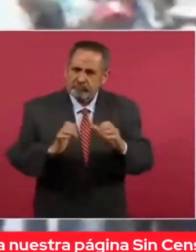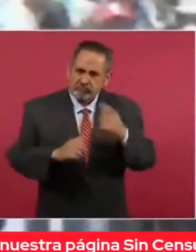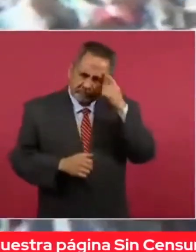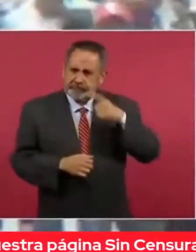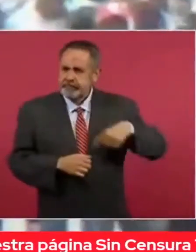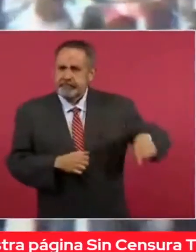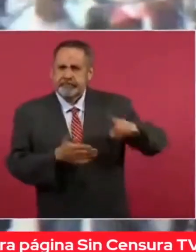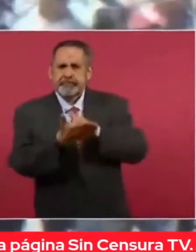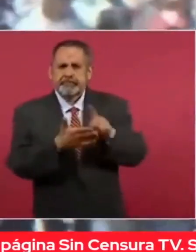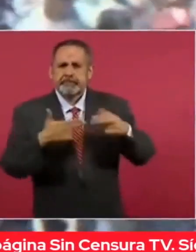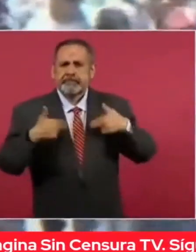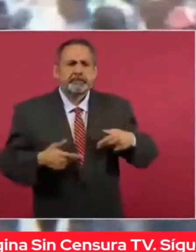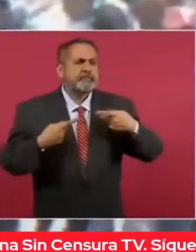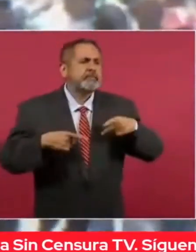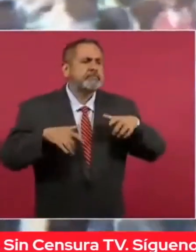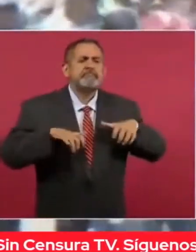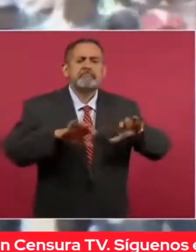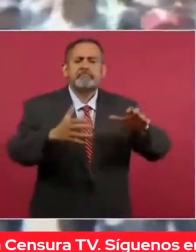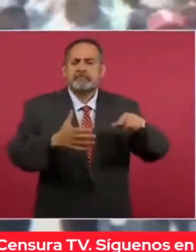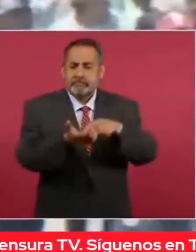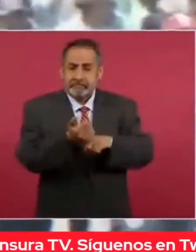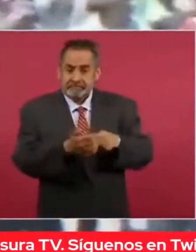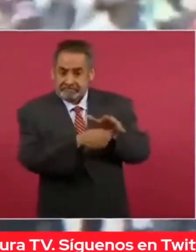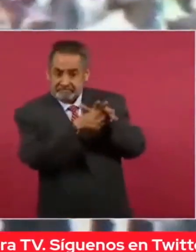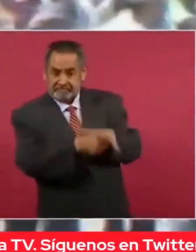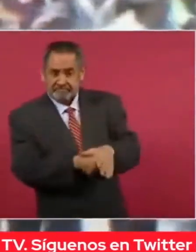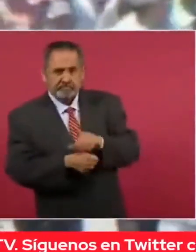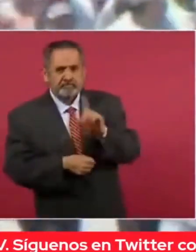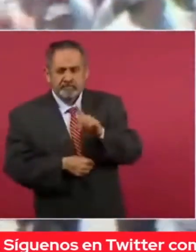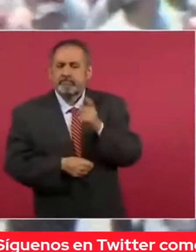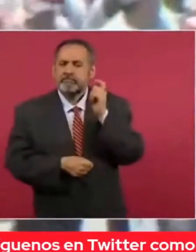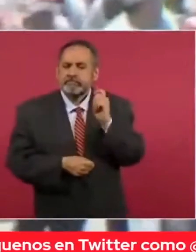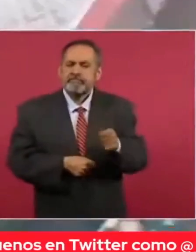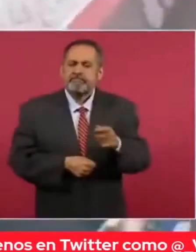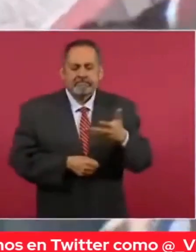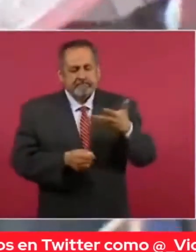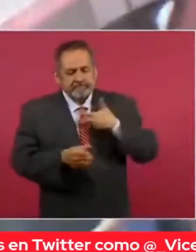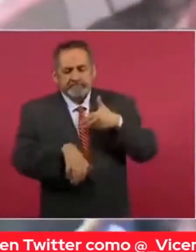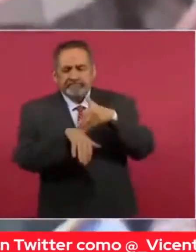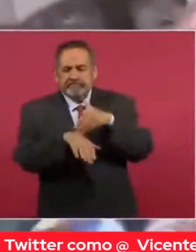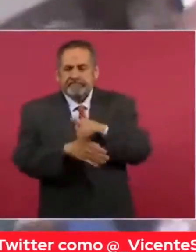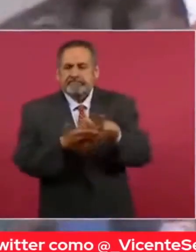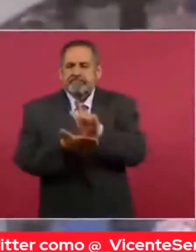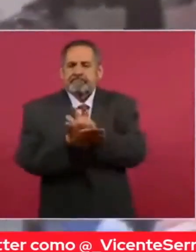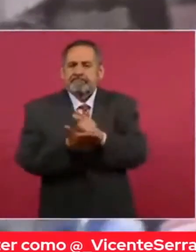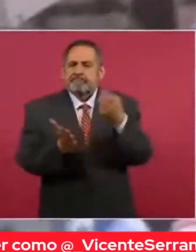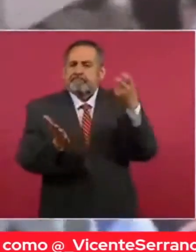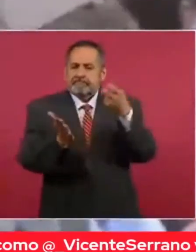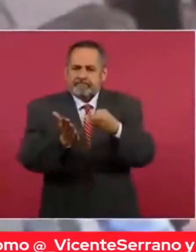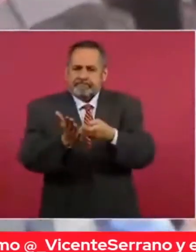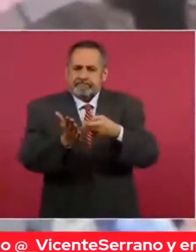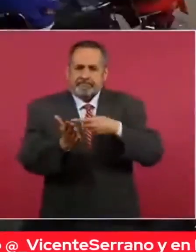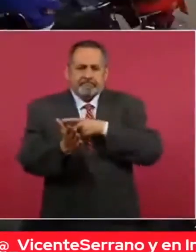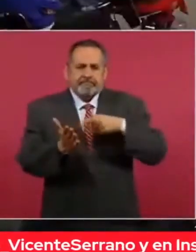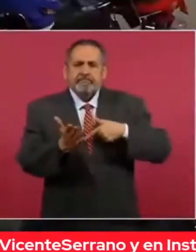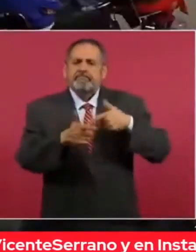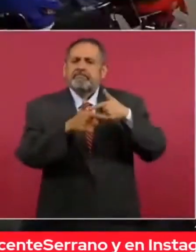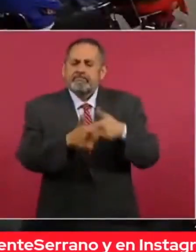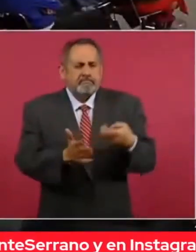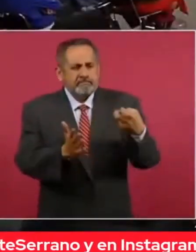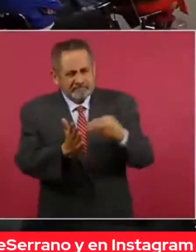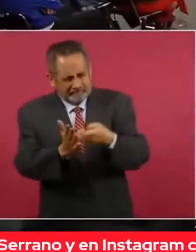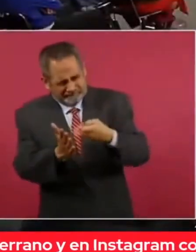a los derechos humanos de las personas, eso no es represión, eso es Estado de Derecho. Y en mi opinión, esa es la fórmula que se tiene que seguir.